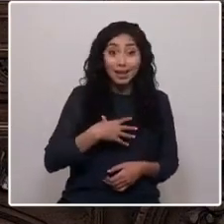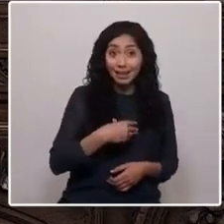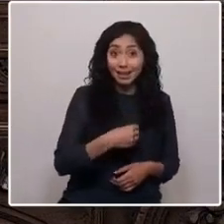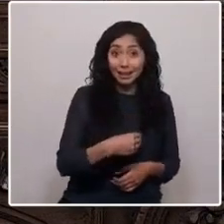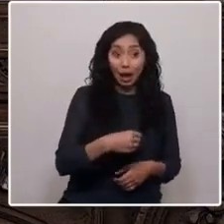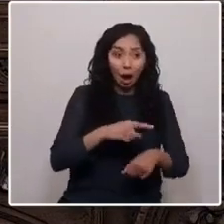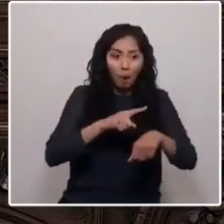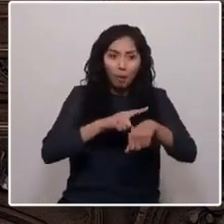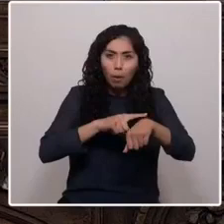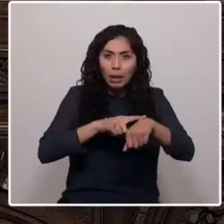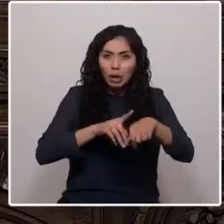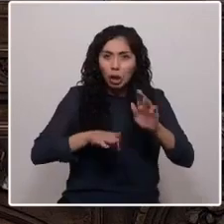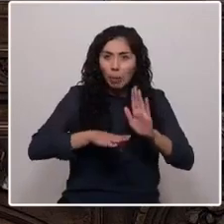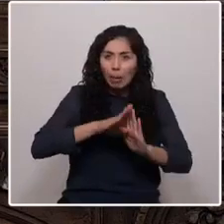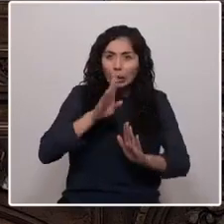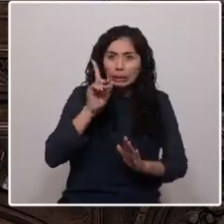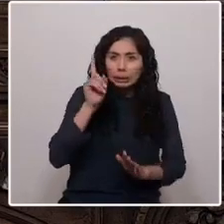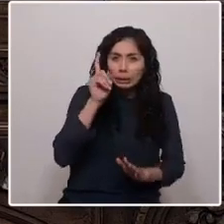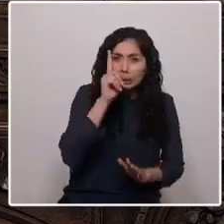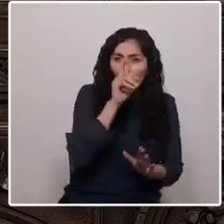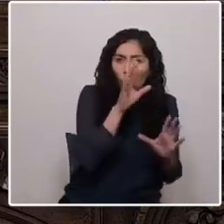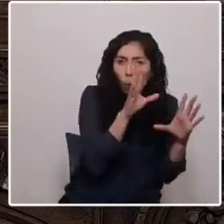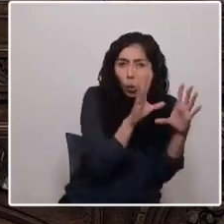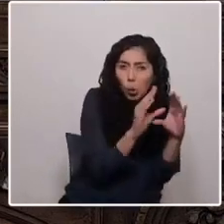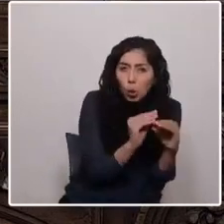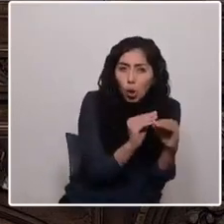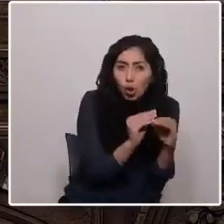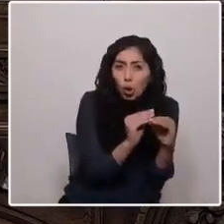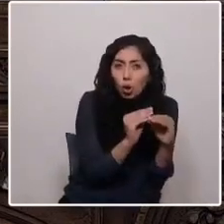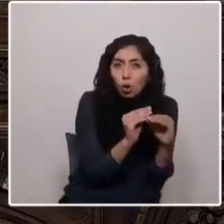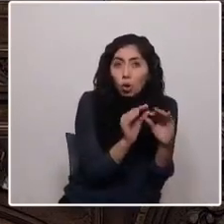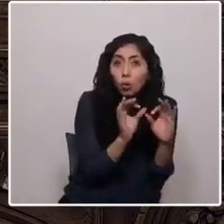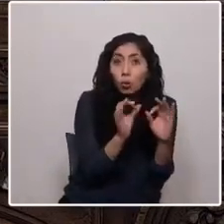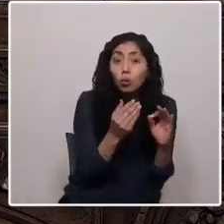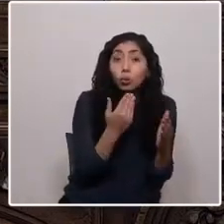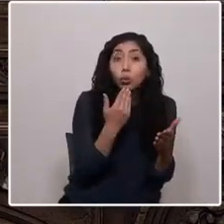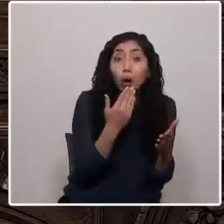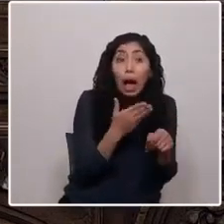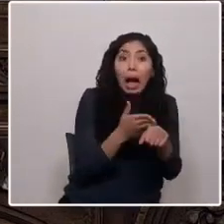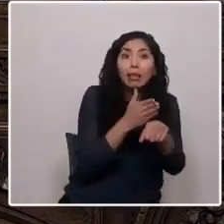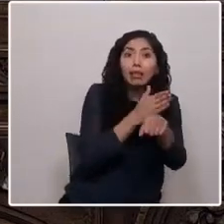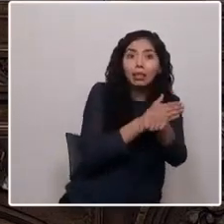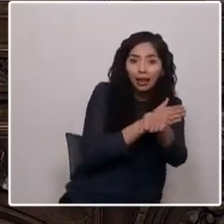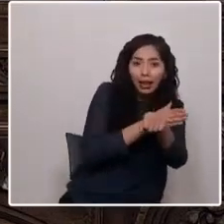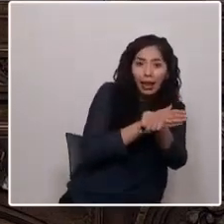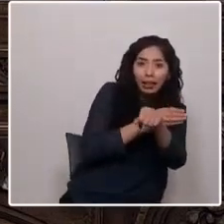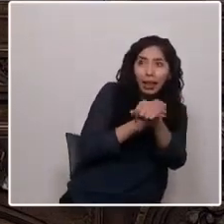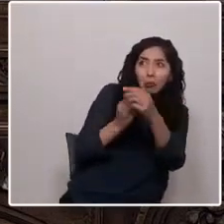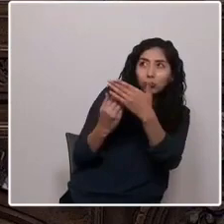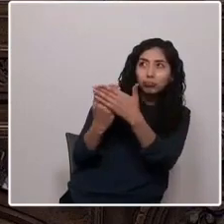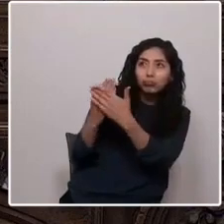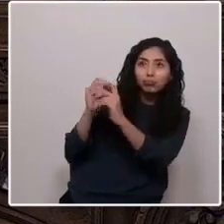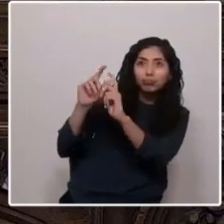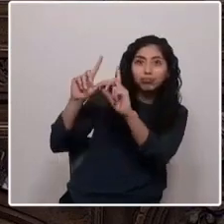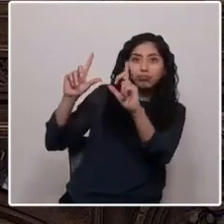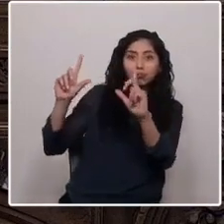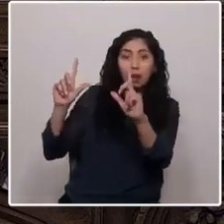más oscuro es justo antes de que despunte el alba. Y aquí estamos,